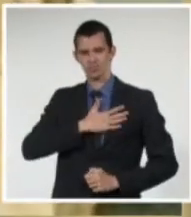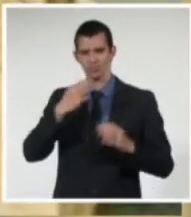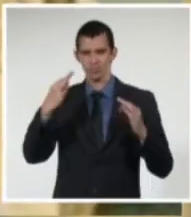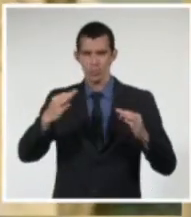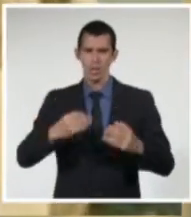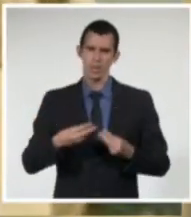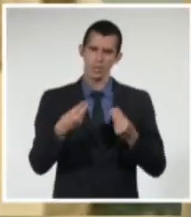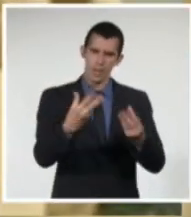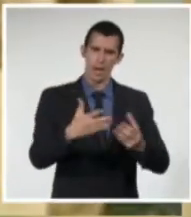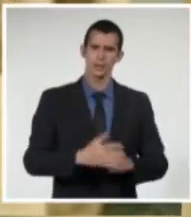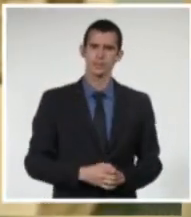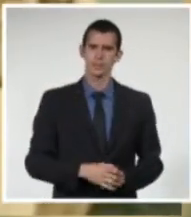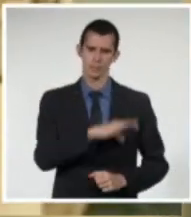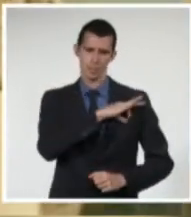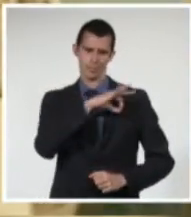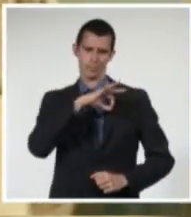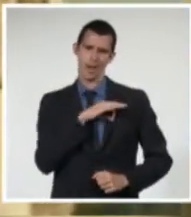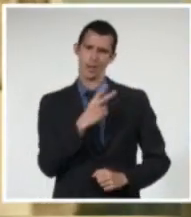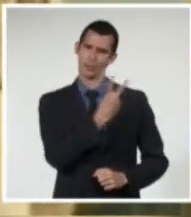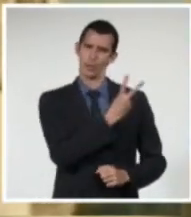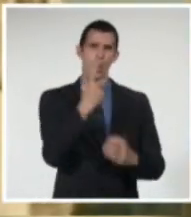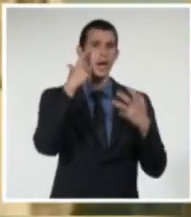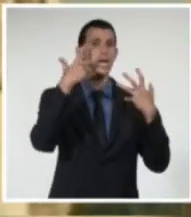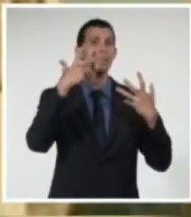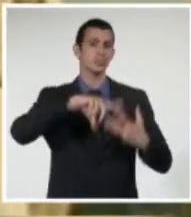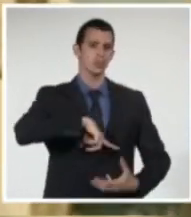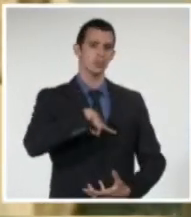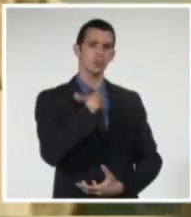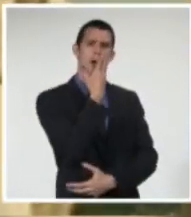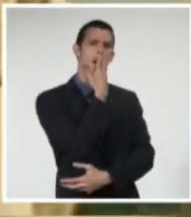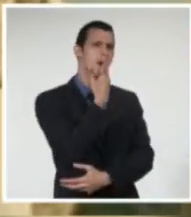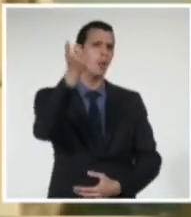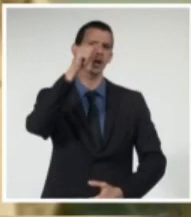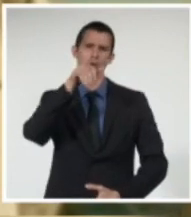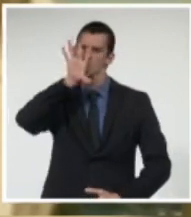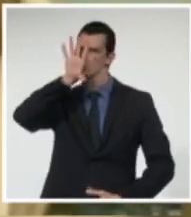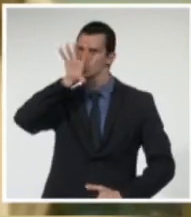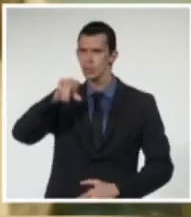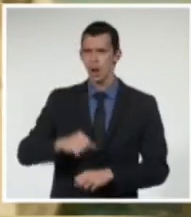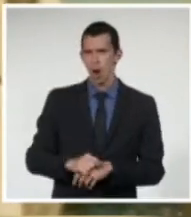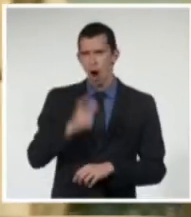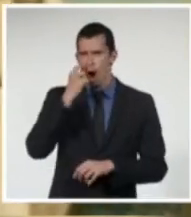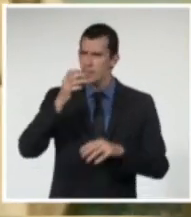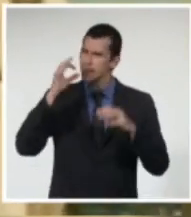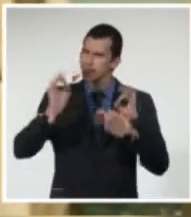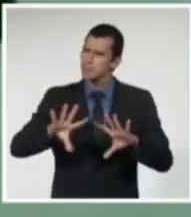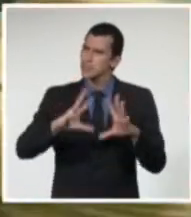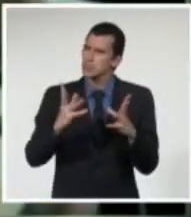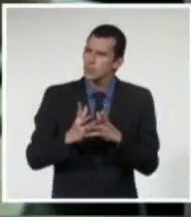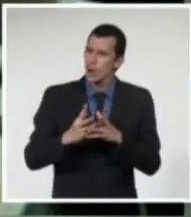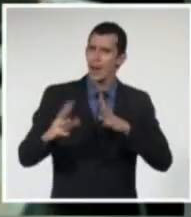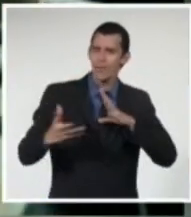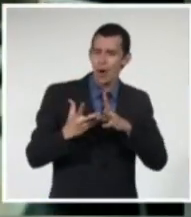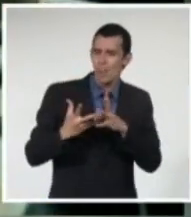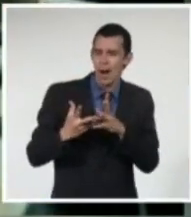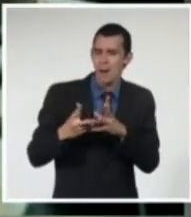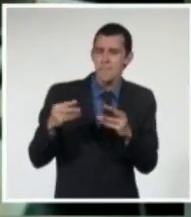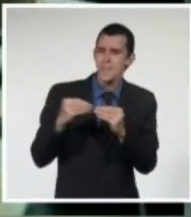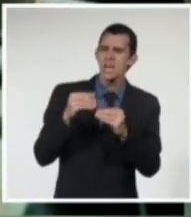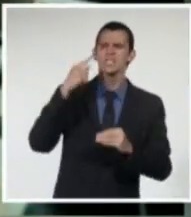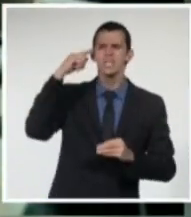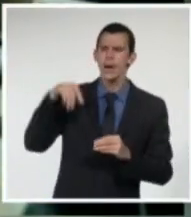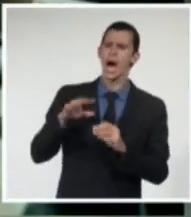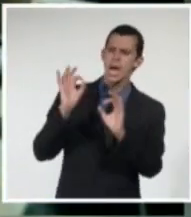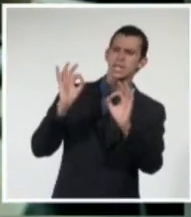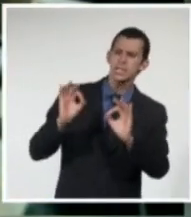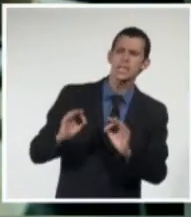Marinelo y Alejo Carpentier. A su indiscutible talento, versatilidad y capacidad interpretativa, se suman la fidelidad a